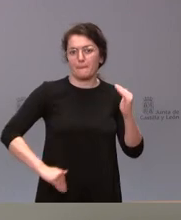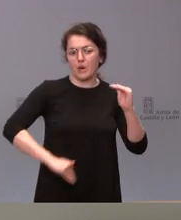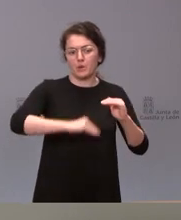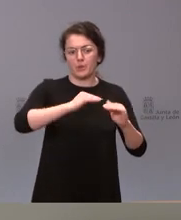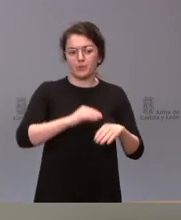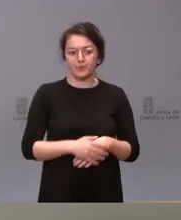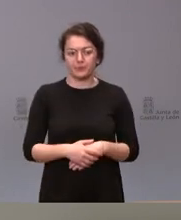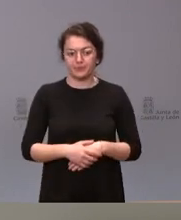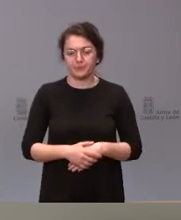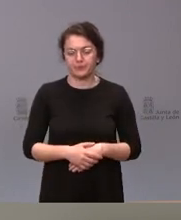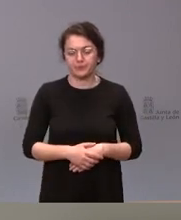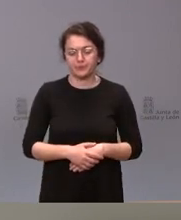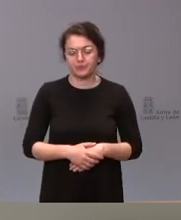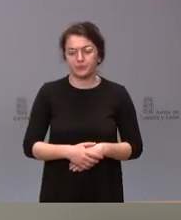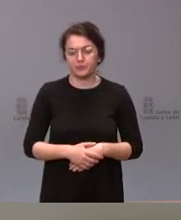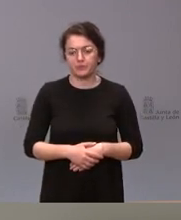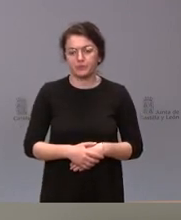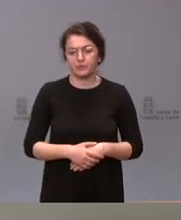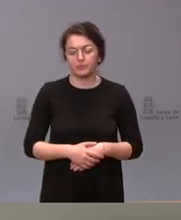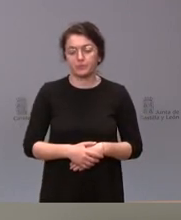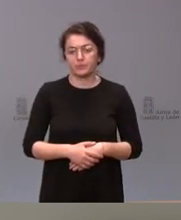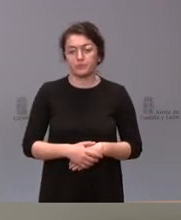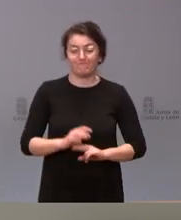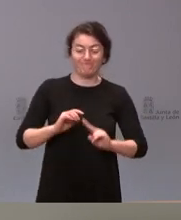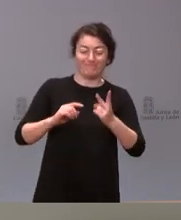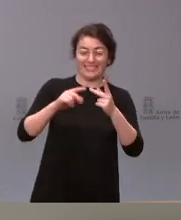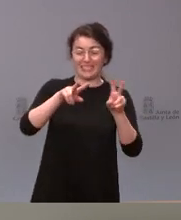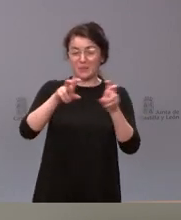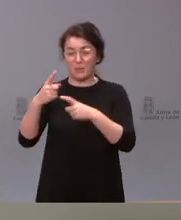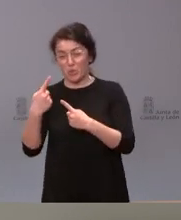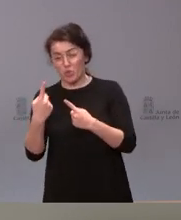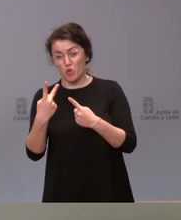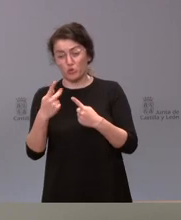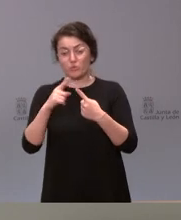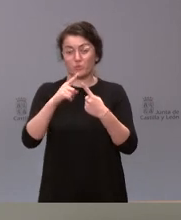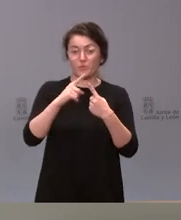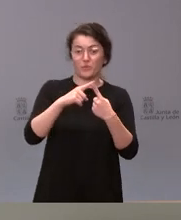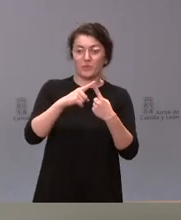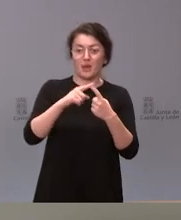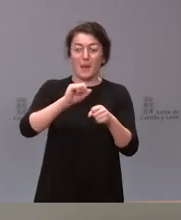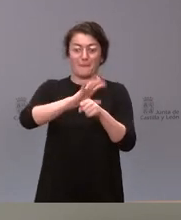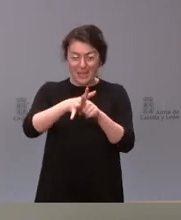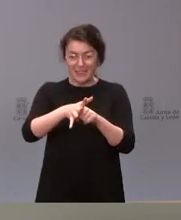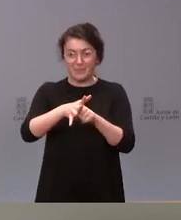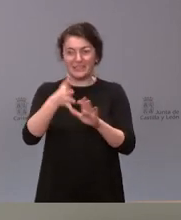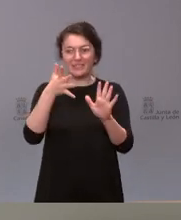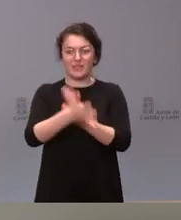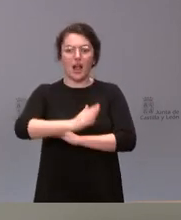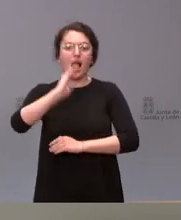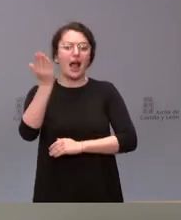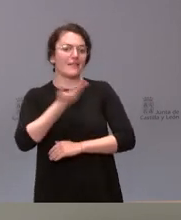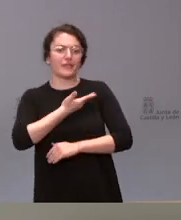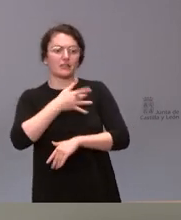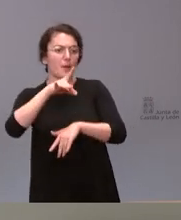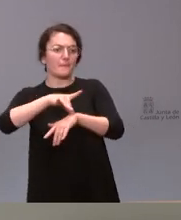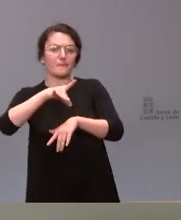de la pandemia pues está retrasando algunas intervenciones de otra naturaleza esta es una realidad porque